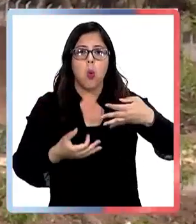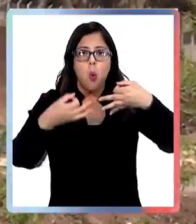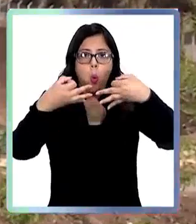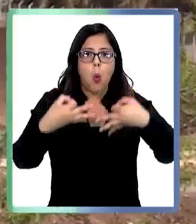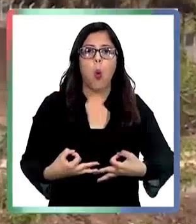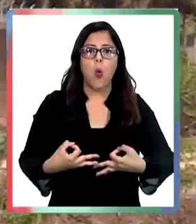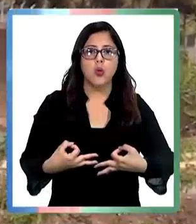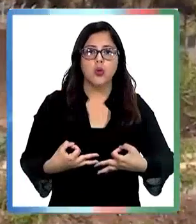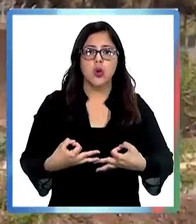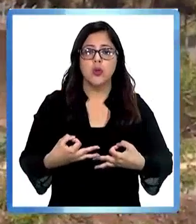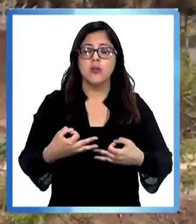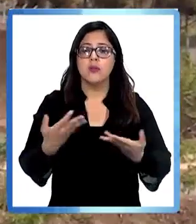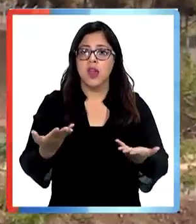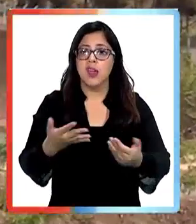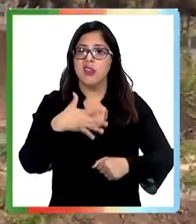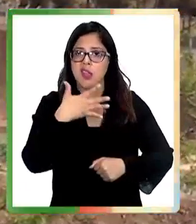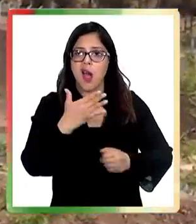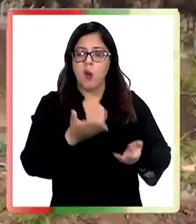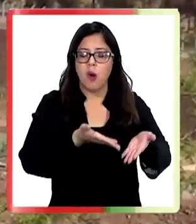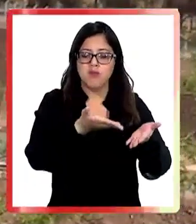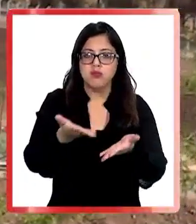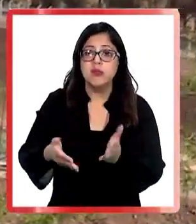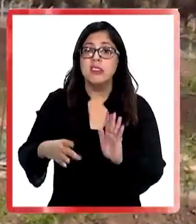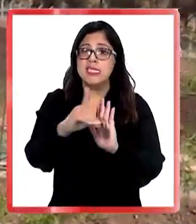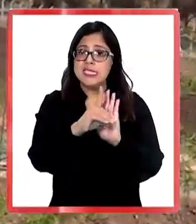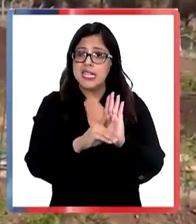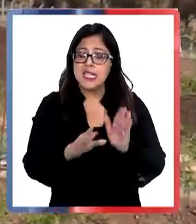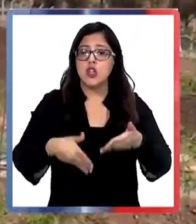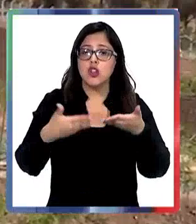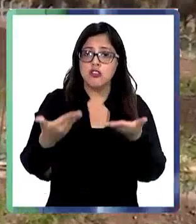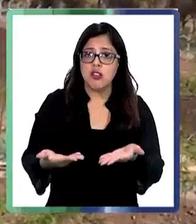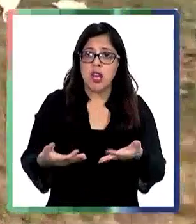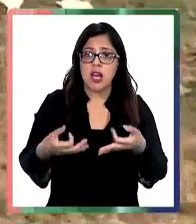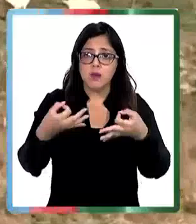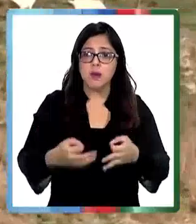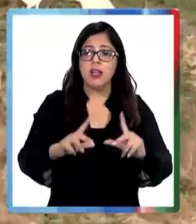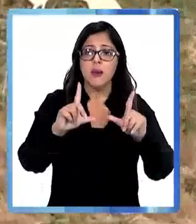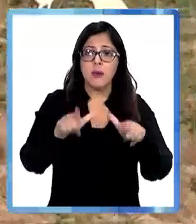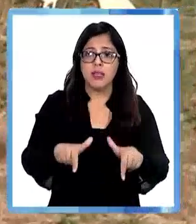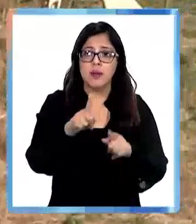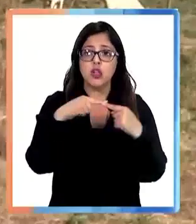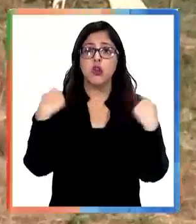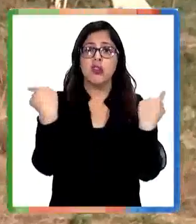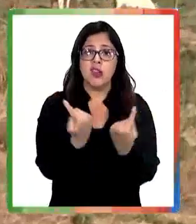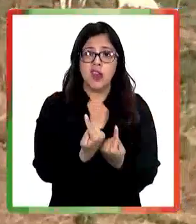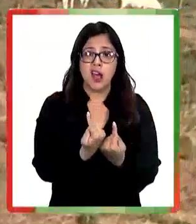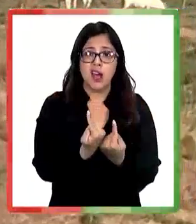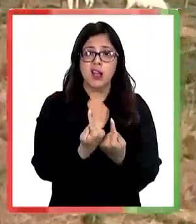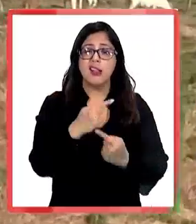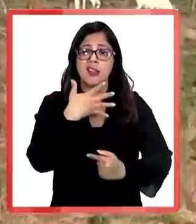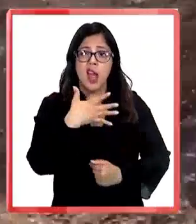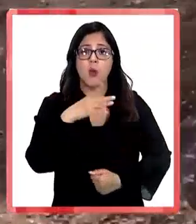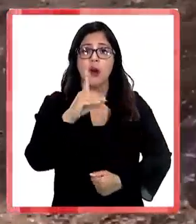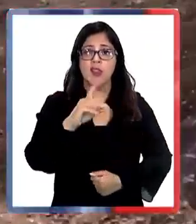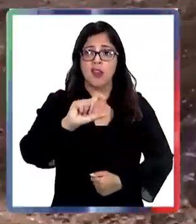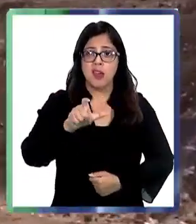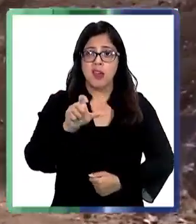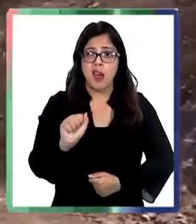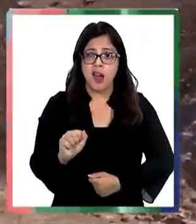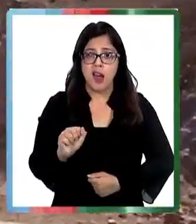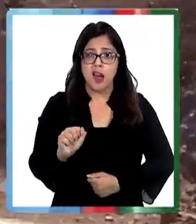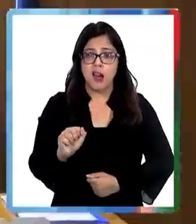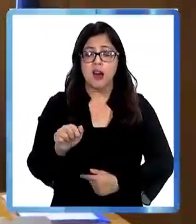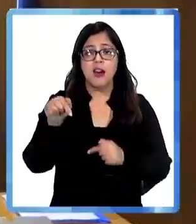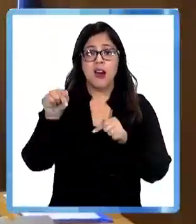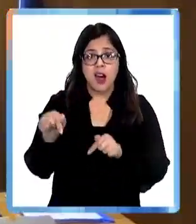este decreto entrega facultades a la Dirección General de Aguas, a la DGA, de tener ciertas